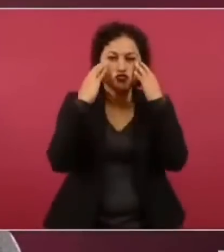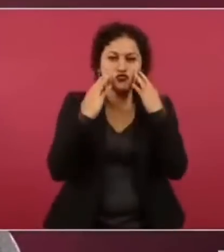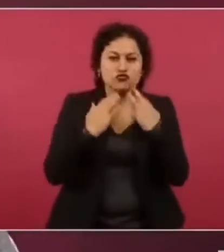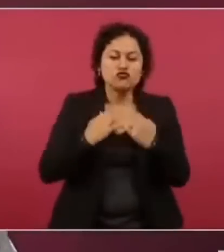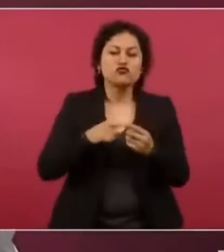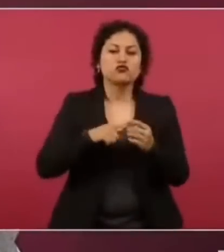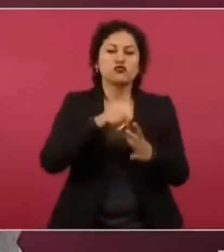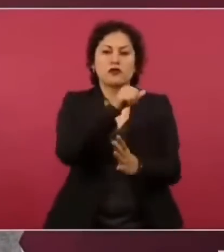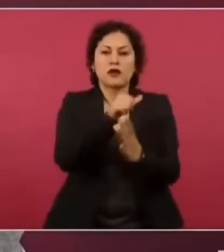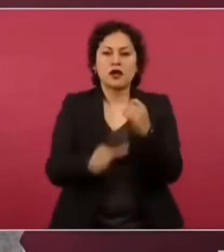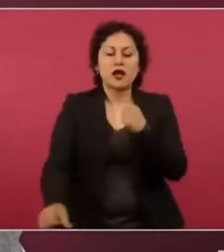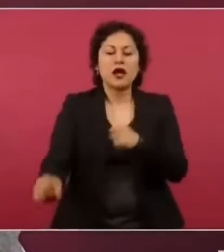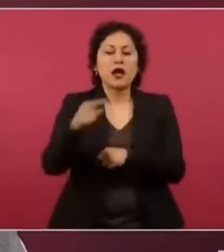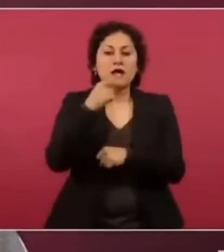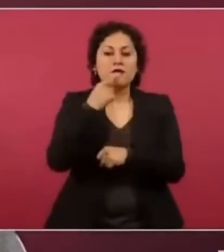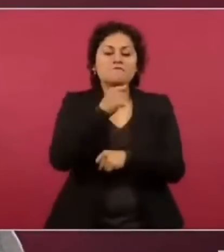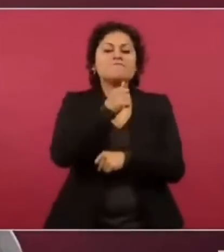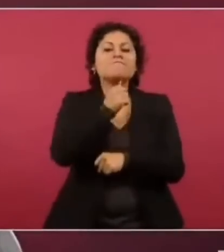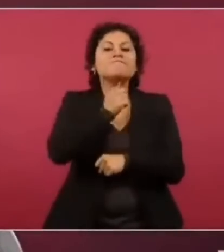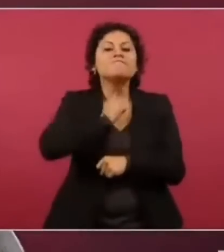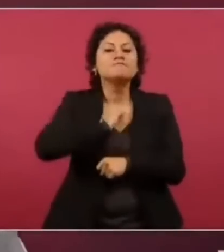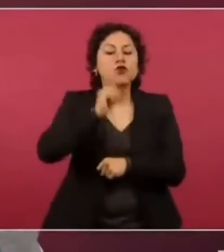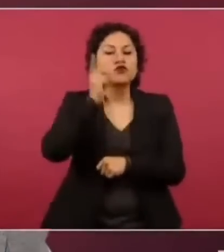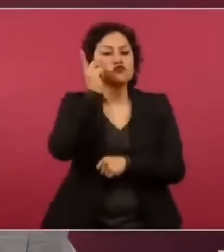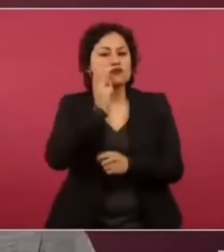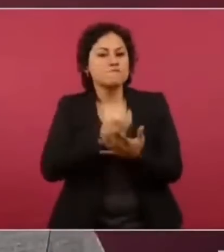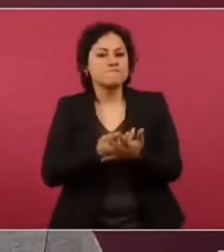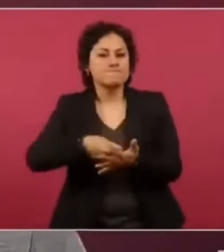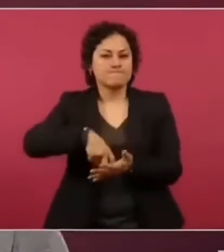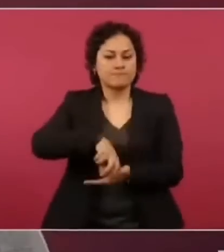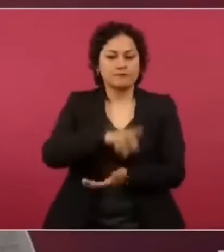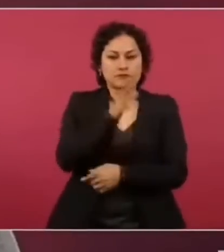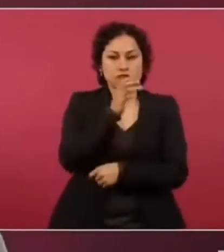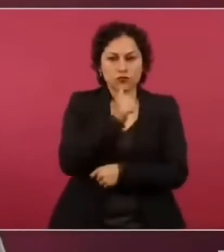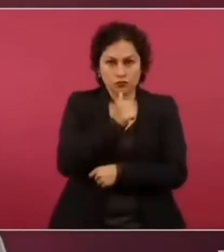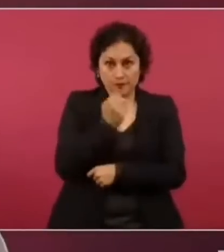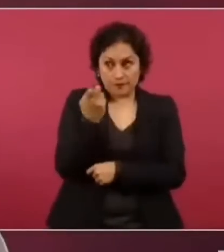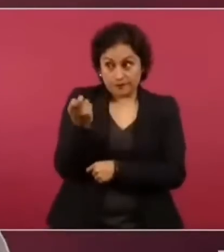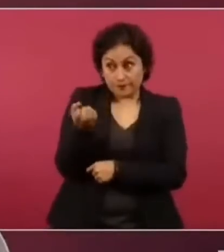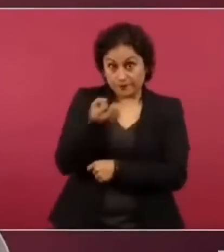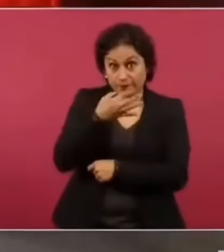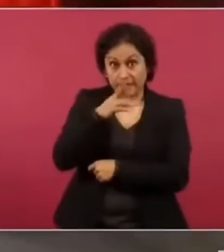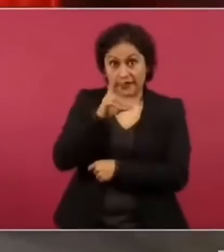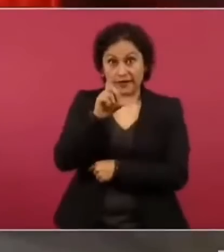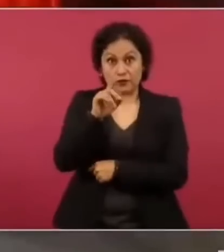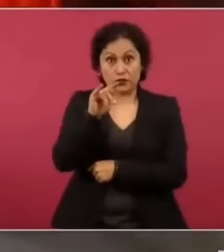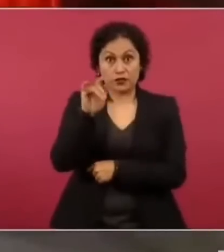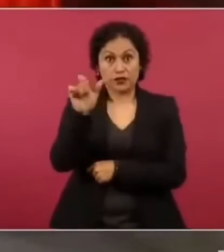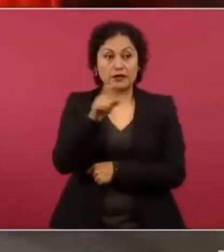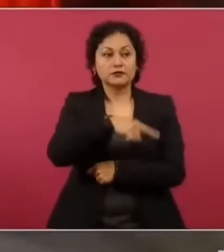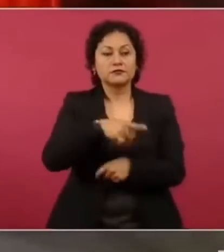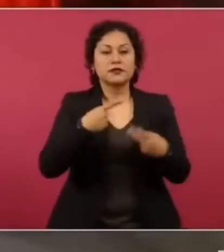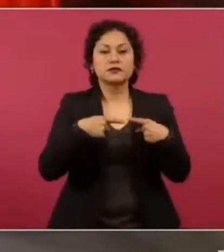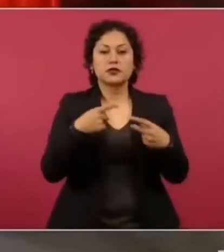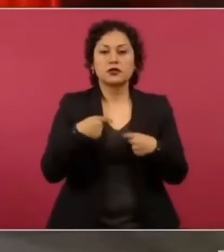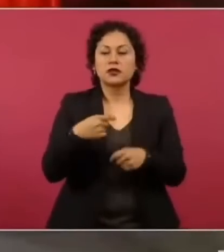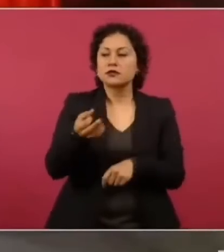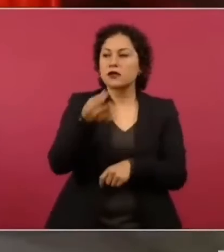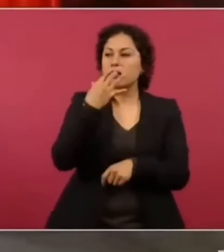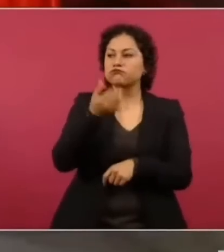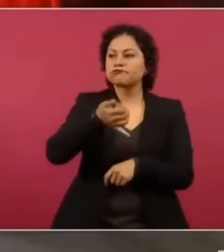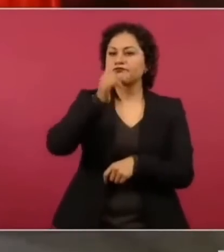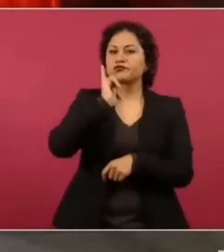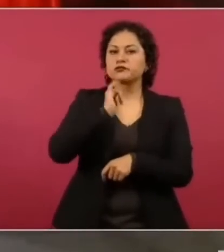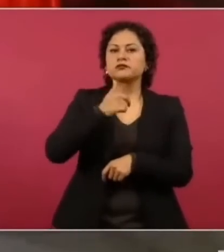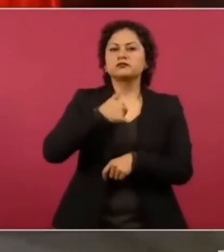boca seca e insomnio. El redotex da la sensación a quien lo consume de que está bajando de peso, pero en